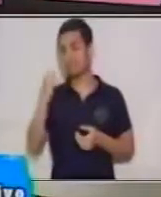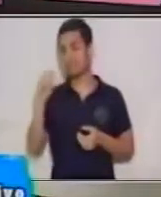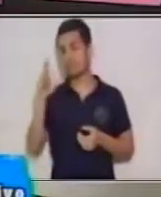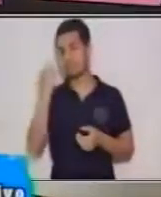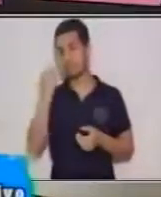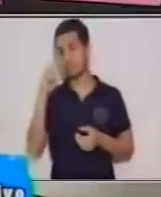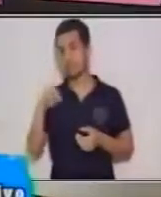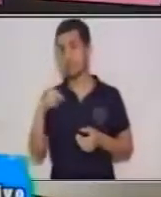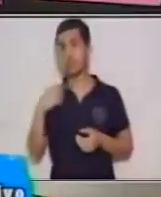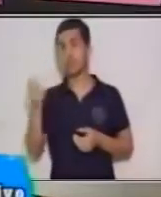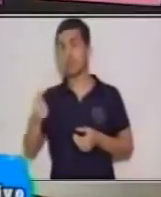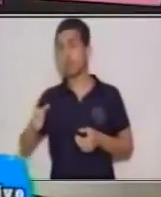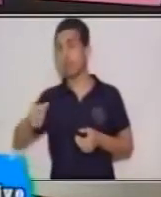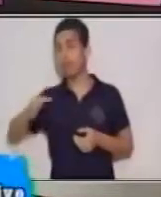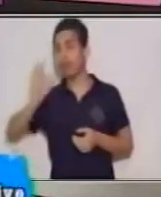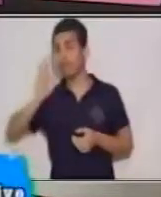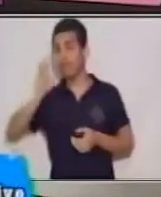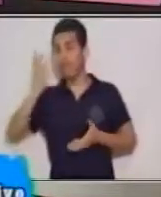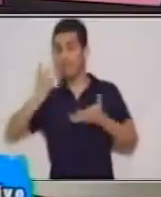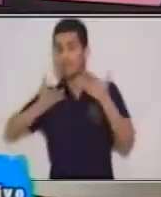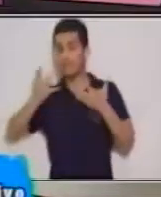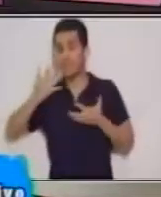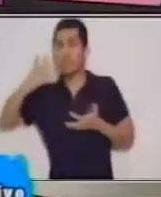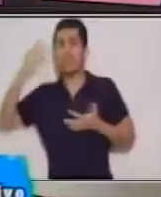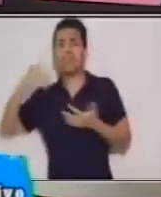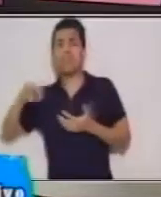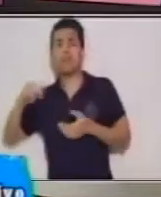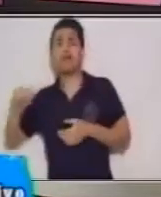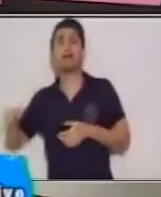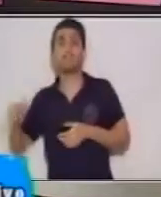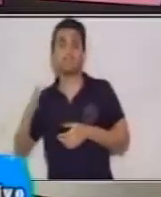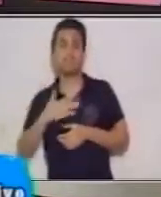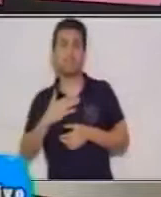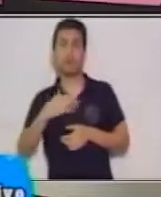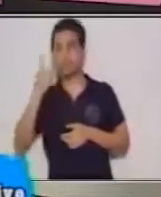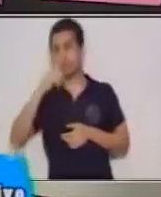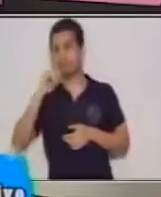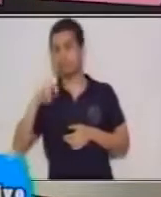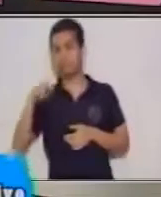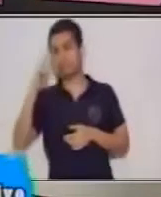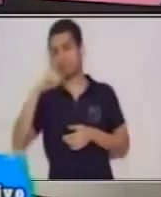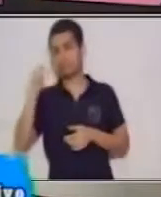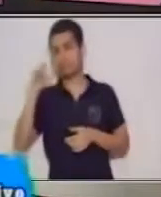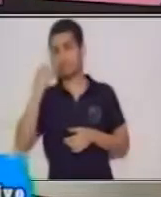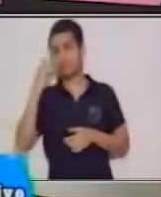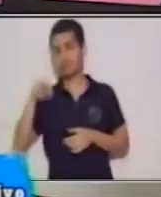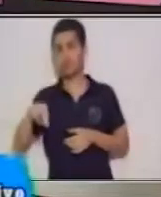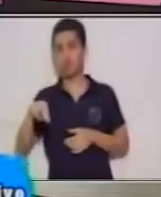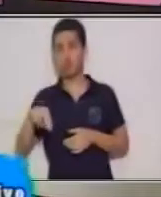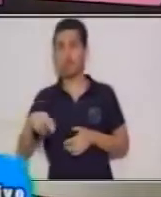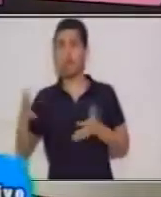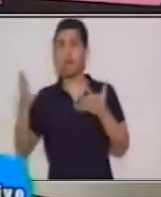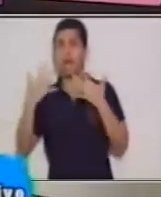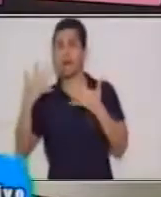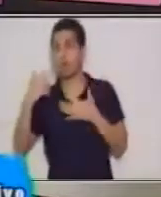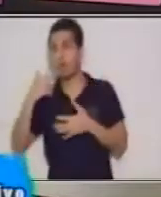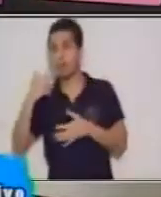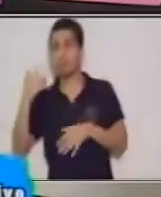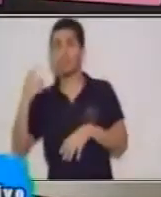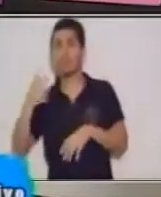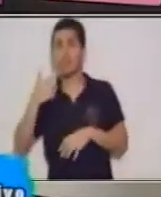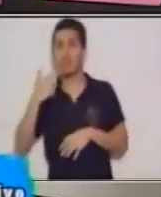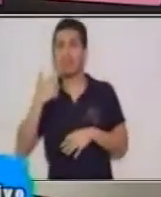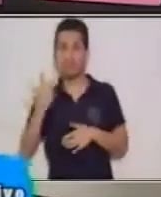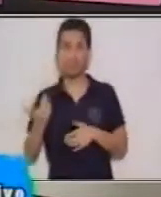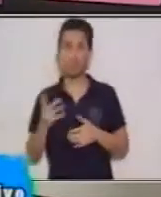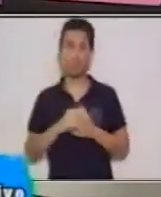una sensación que nos provocó en el sentido del gusto, el calor en nuestra